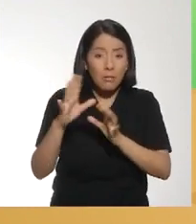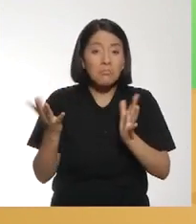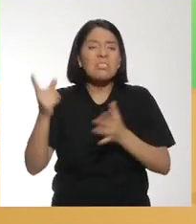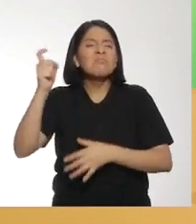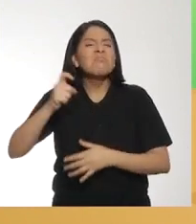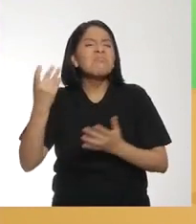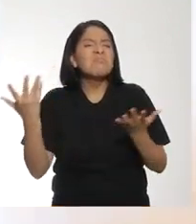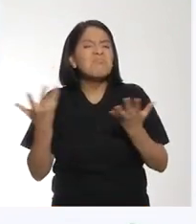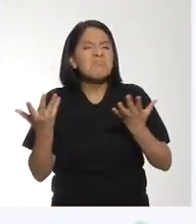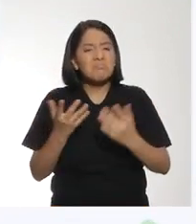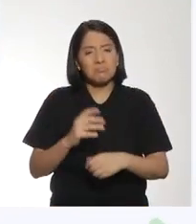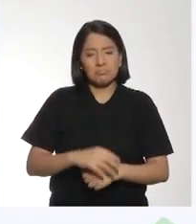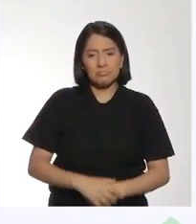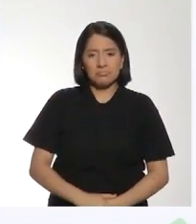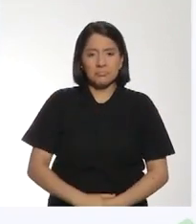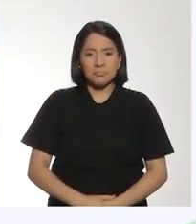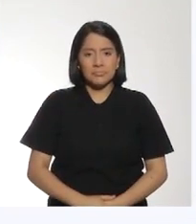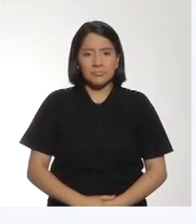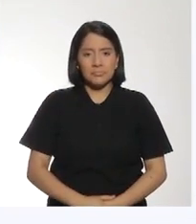para ello necesitamos...